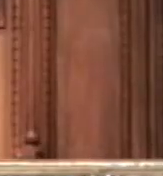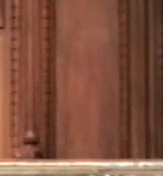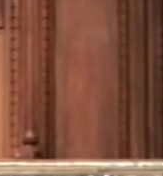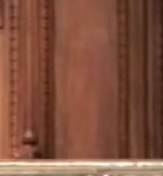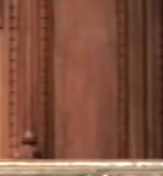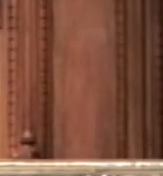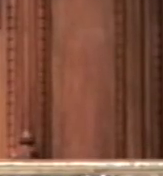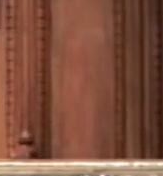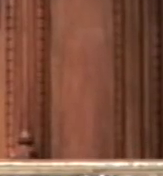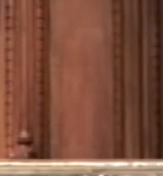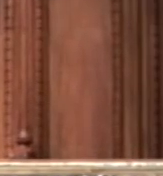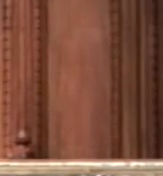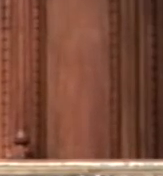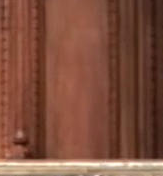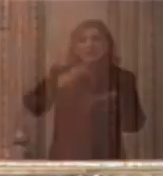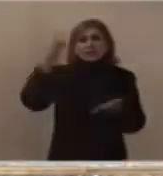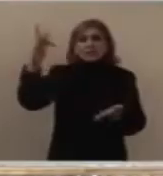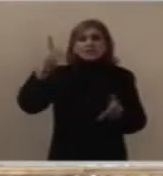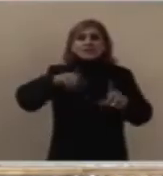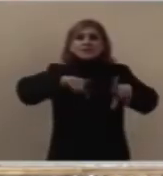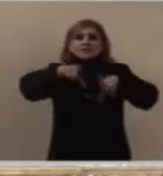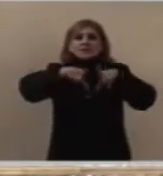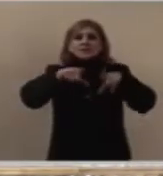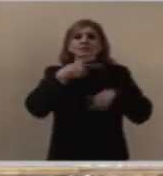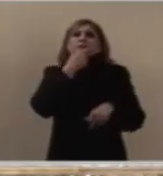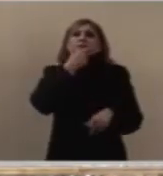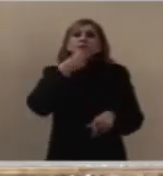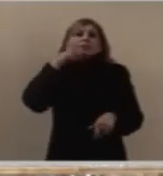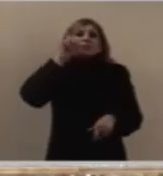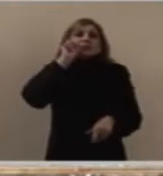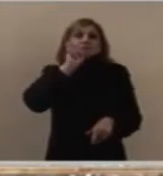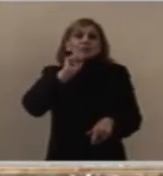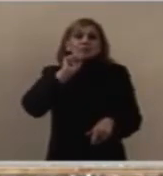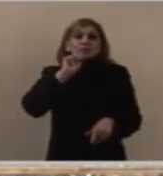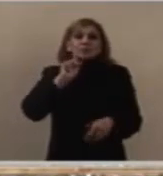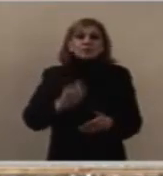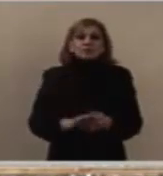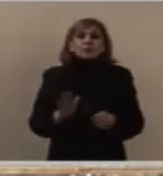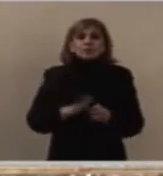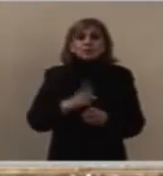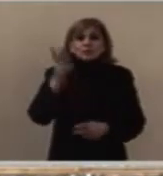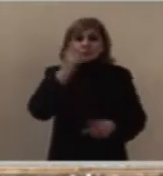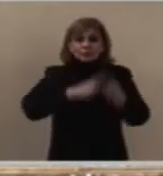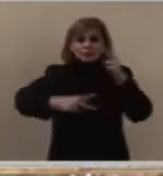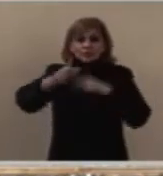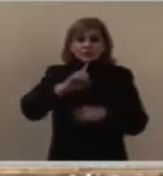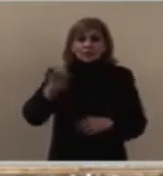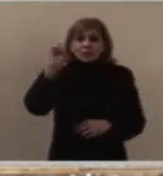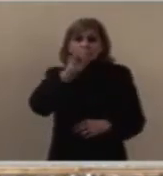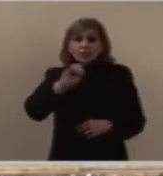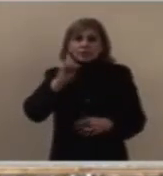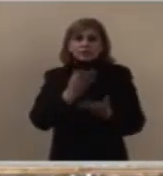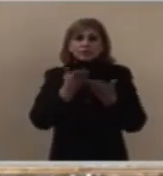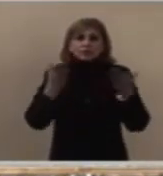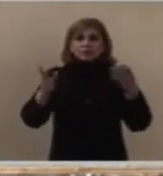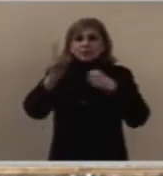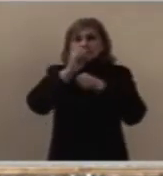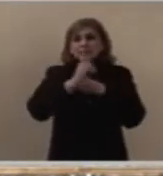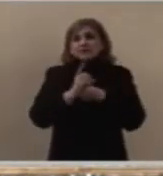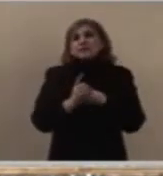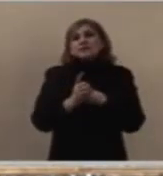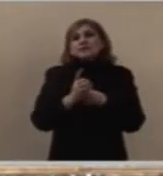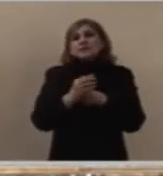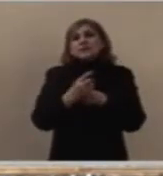Gracias, hermanas y hermanos, por venir este domingo a celebrar la